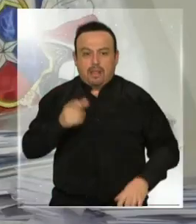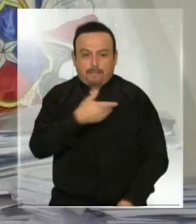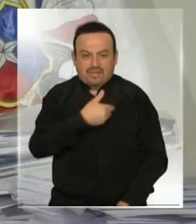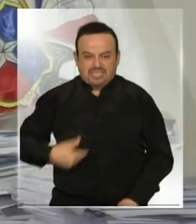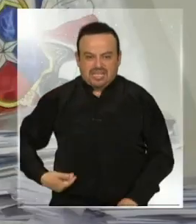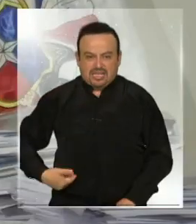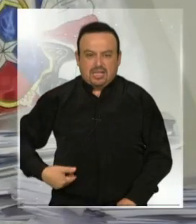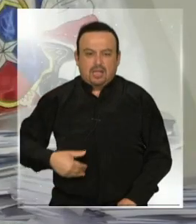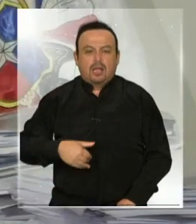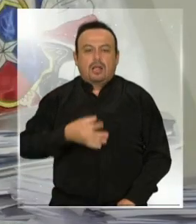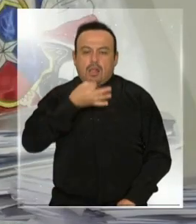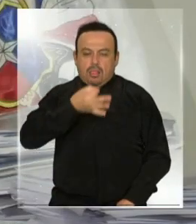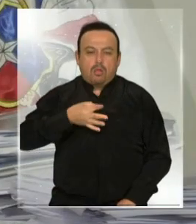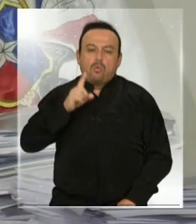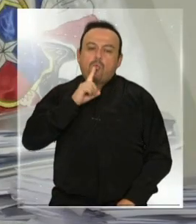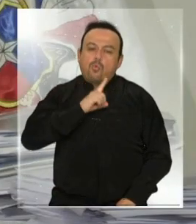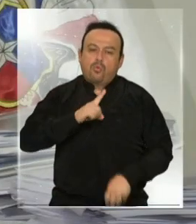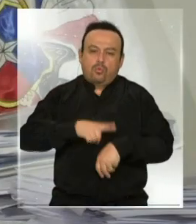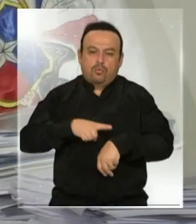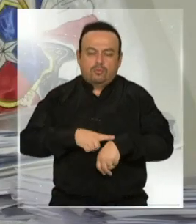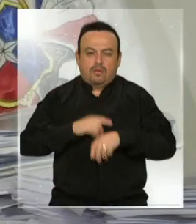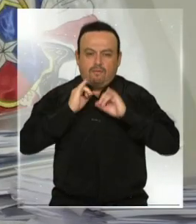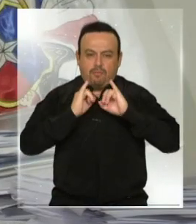Presidente de la República, último minuto.